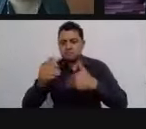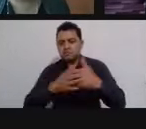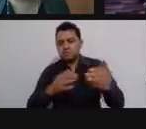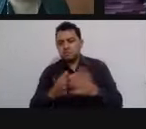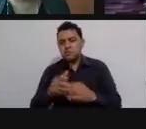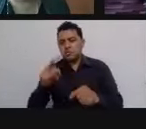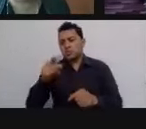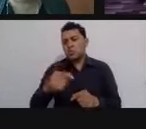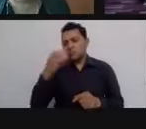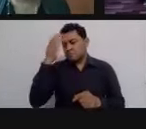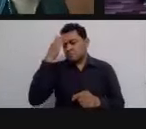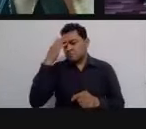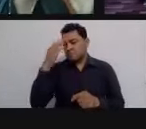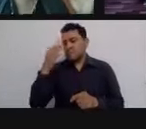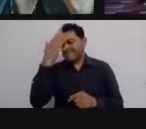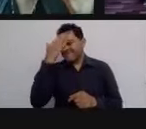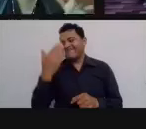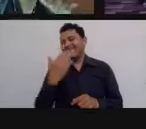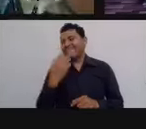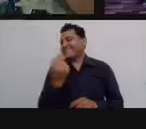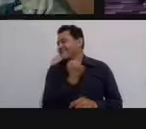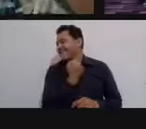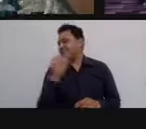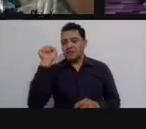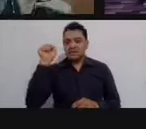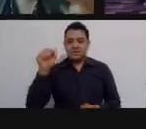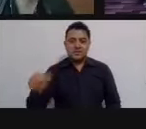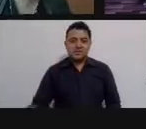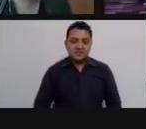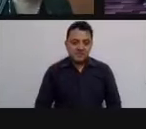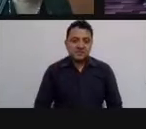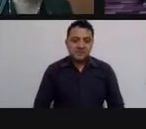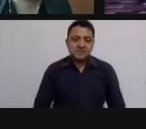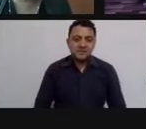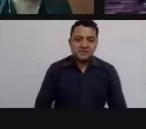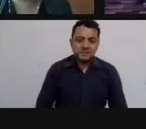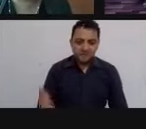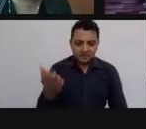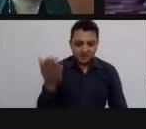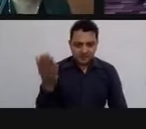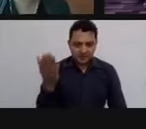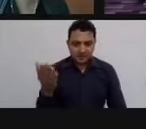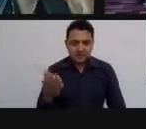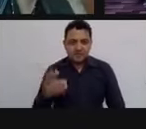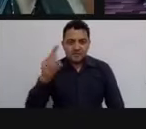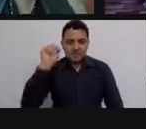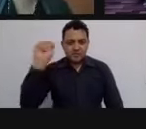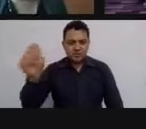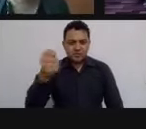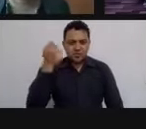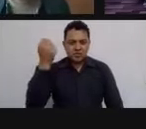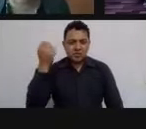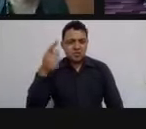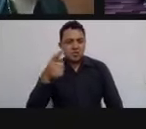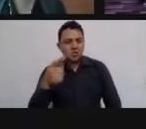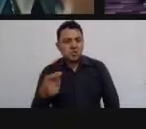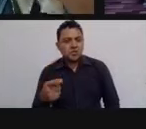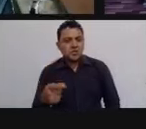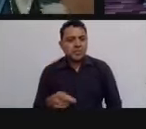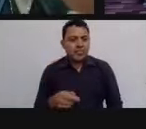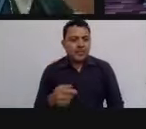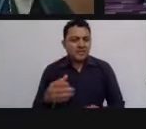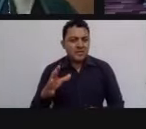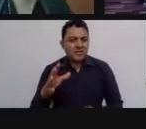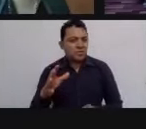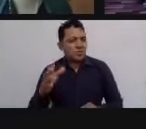Javier para que sé que tienes toda la la tecnología a tu disposición se llama buro parlamentario la